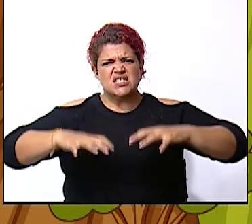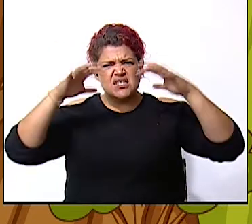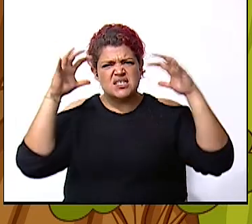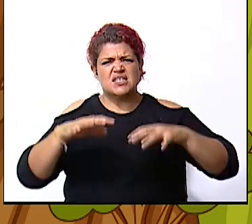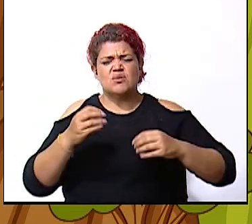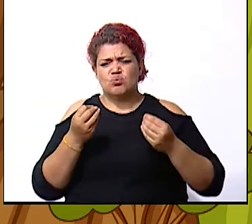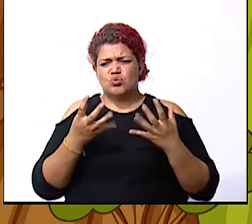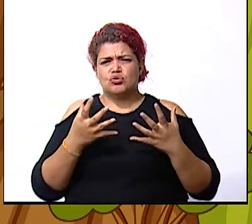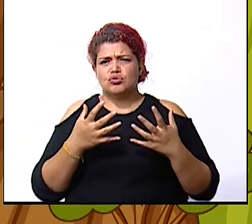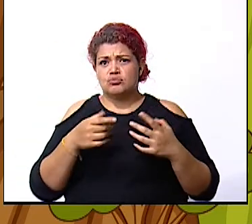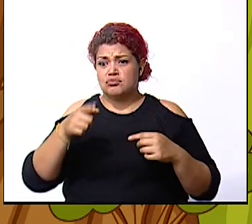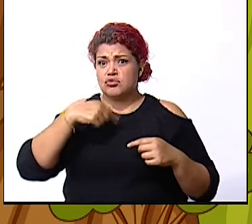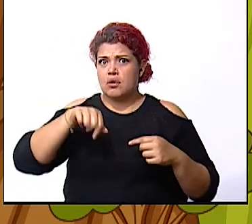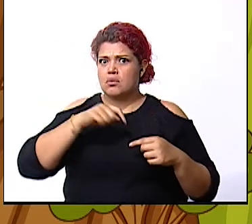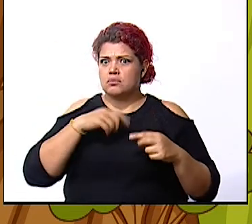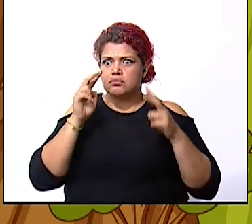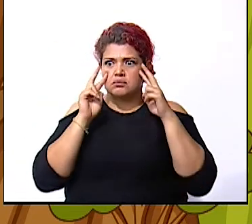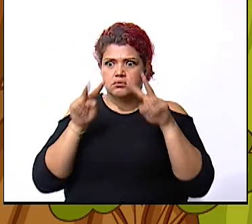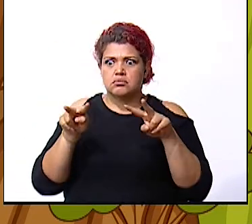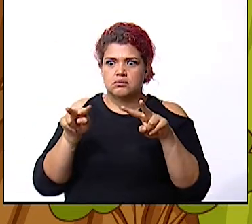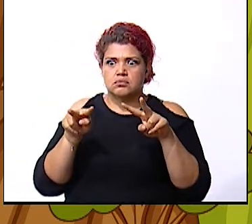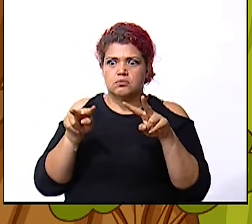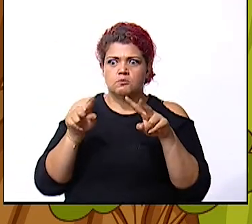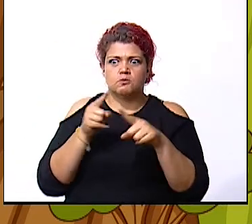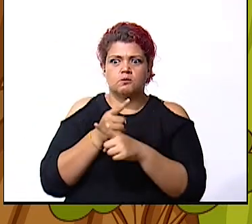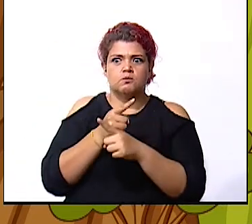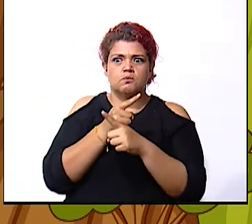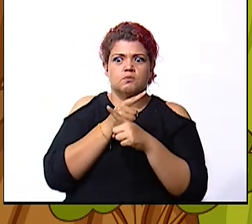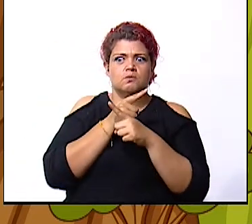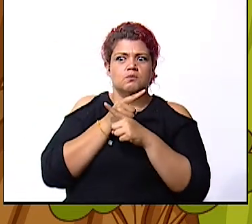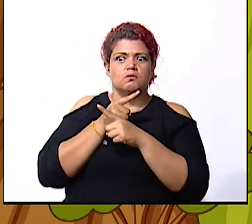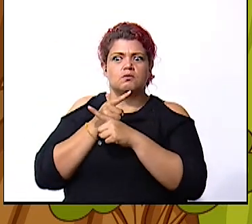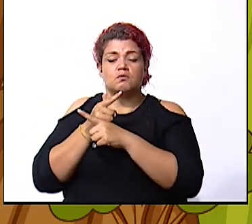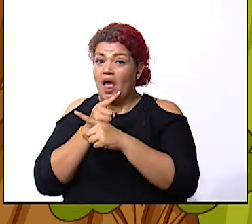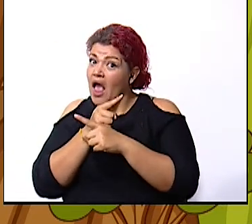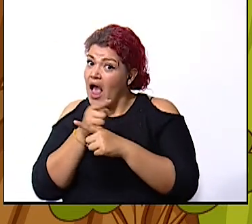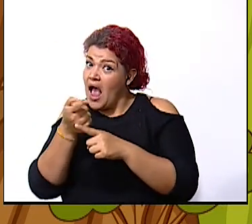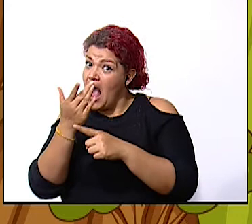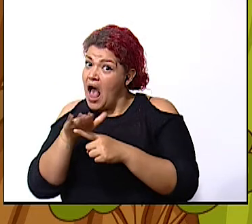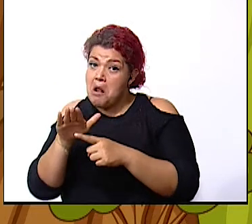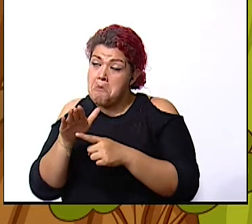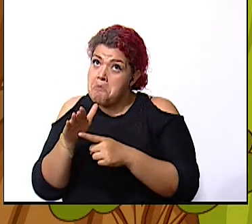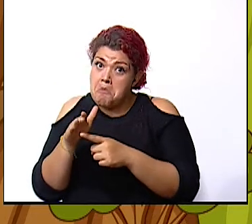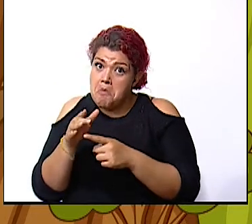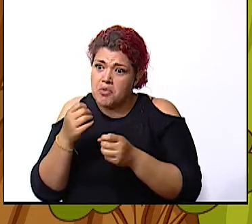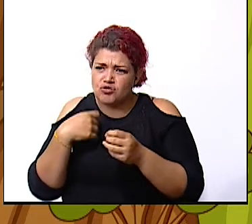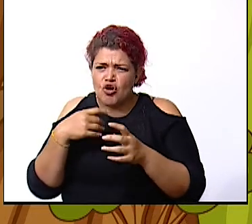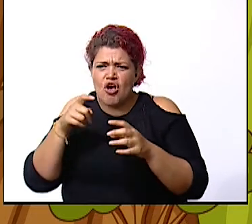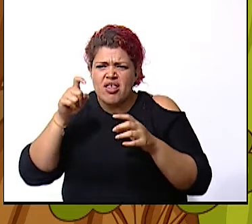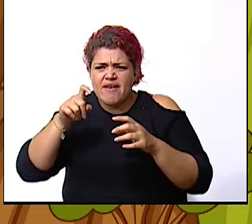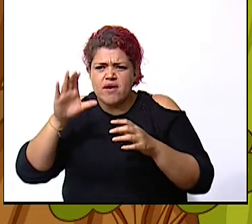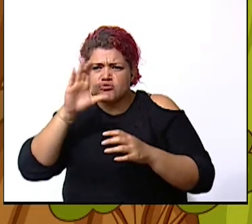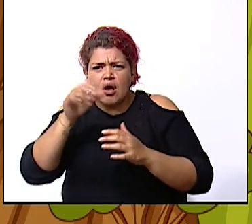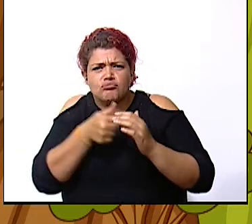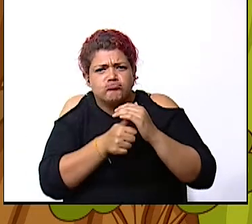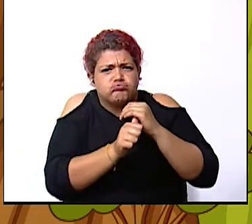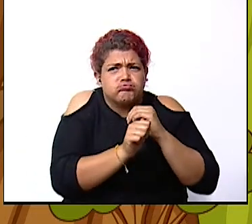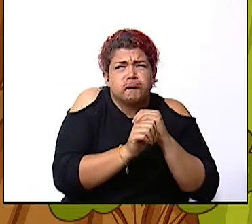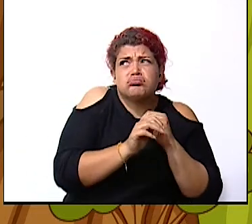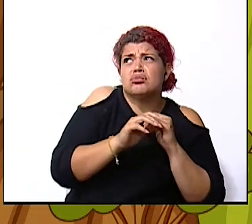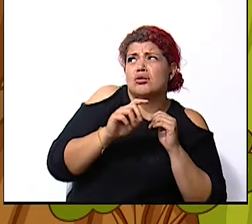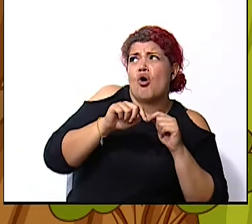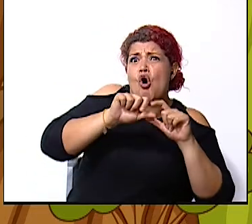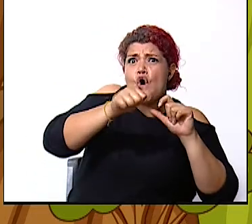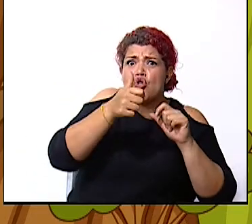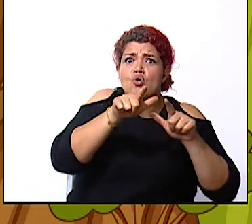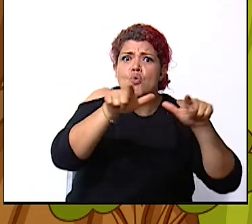vamos a estar muy vigilantes y si fuera el caso debemos de buscar refugio en otro lugar donde